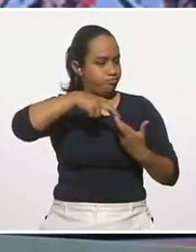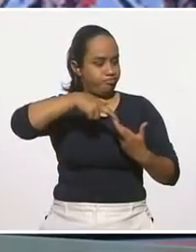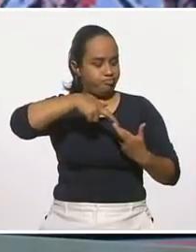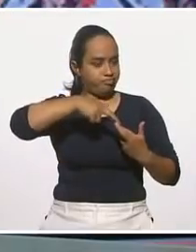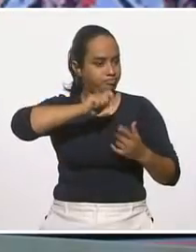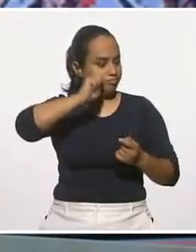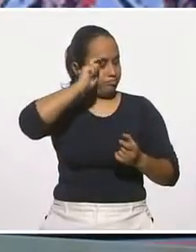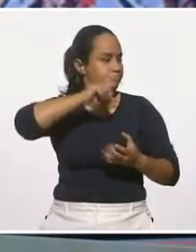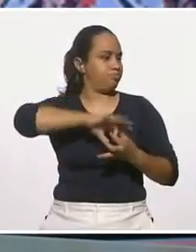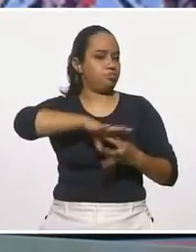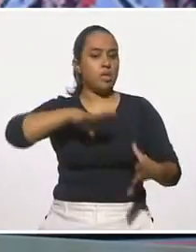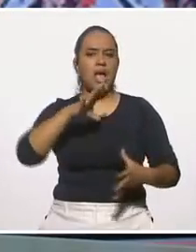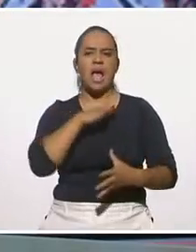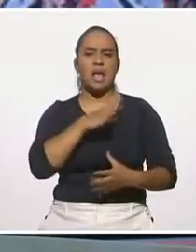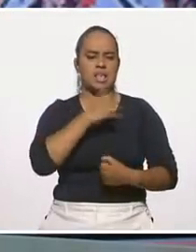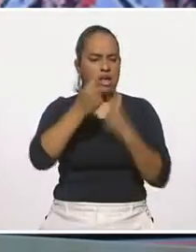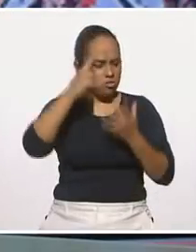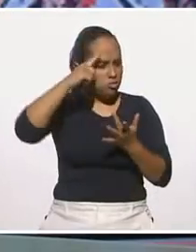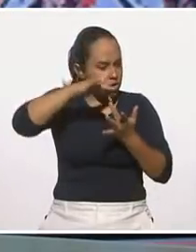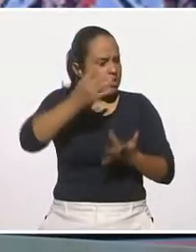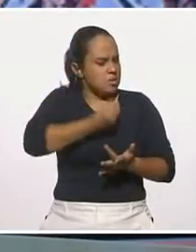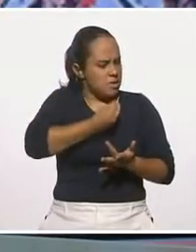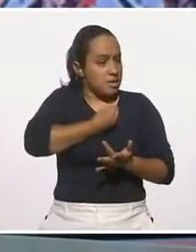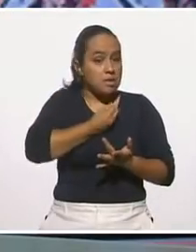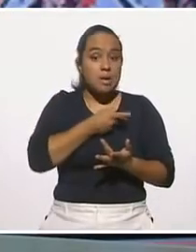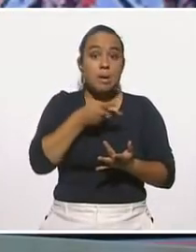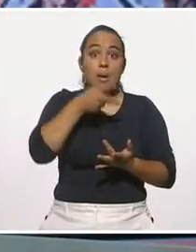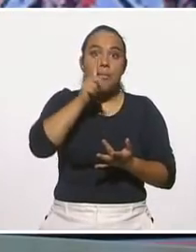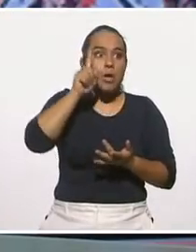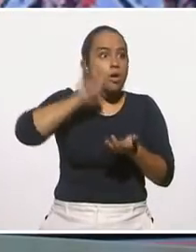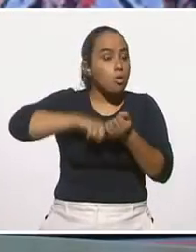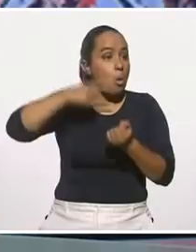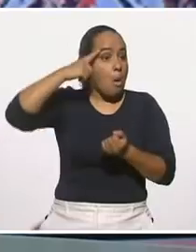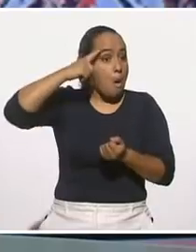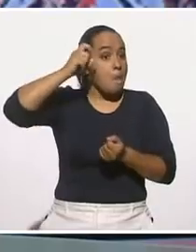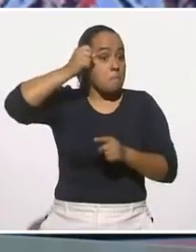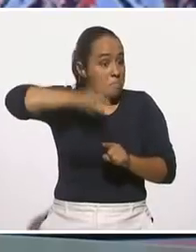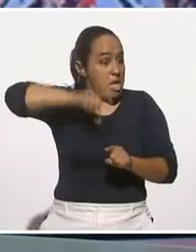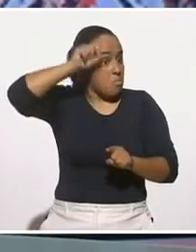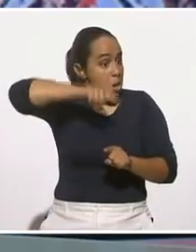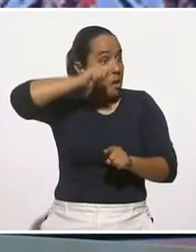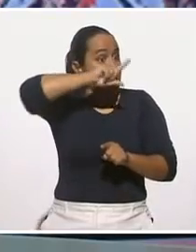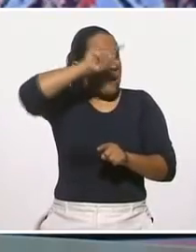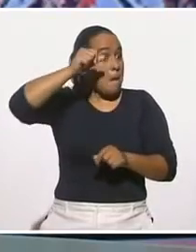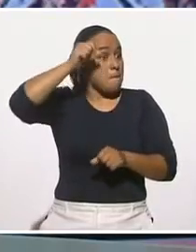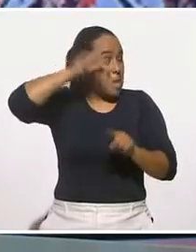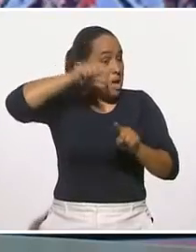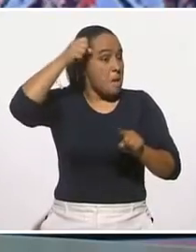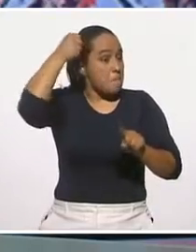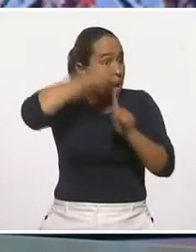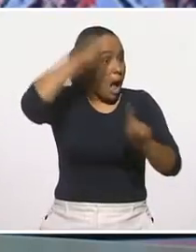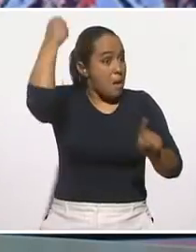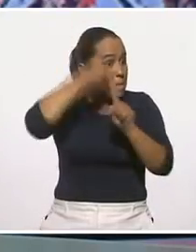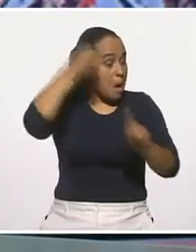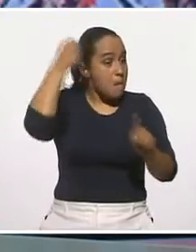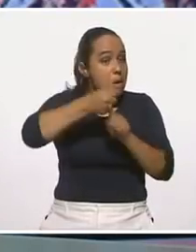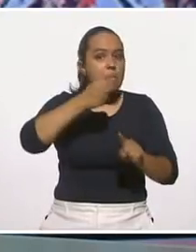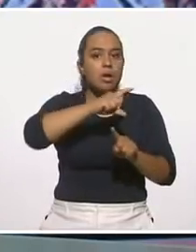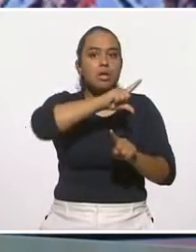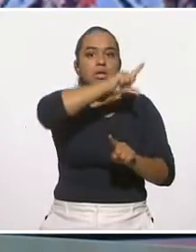hay genes que pueden aguantar, aguantar, aguantar, pero si le pegas lo suficientemente duro a un mismo genoma, va a terminar por expresar,